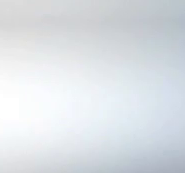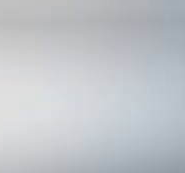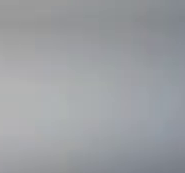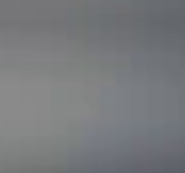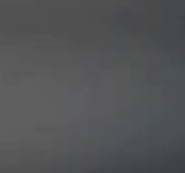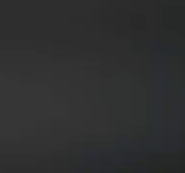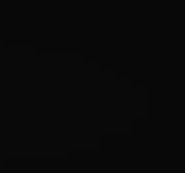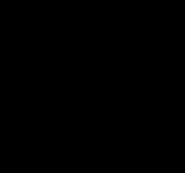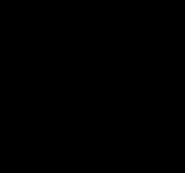Vivir Mejor